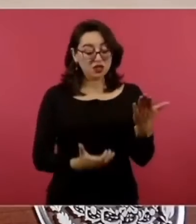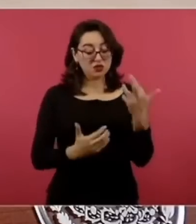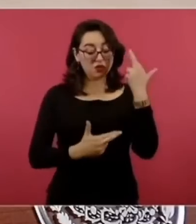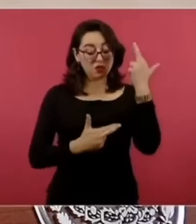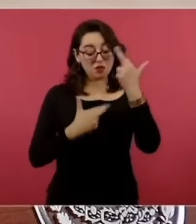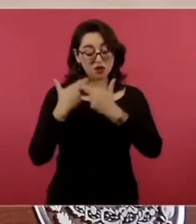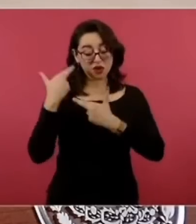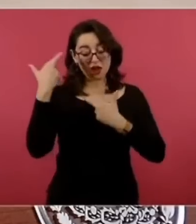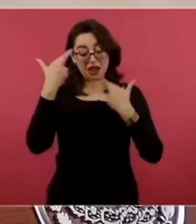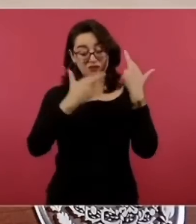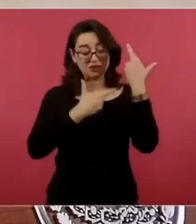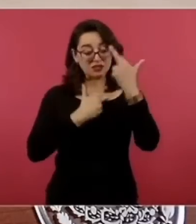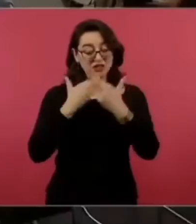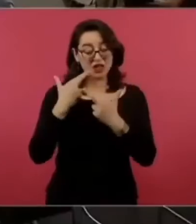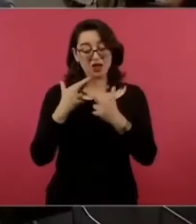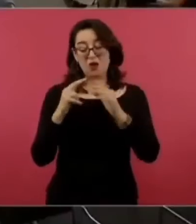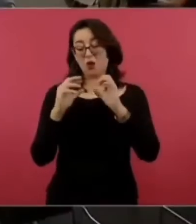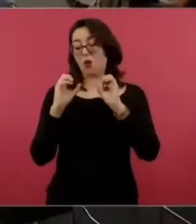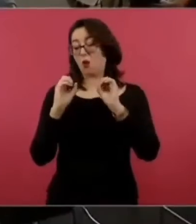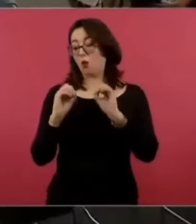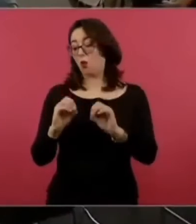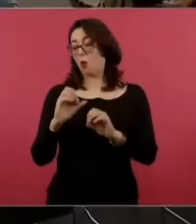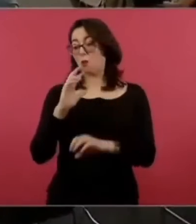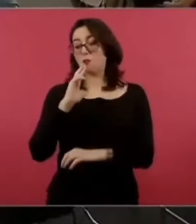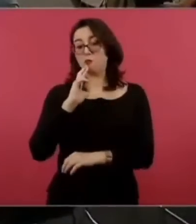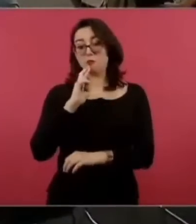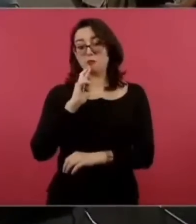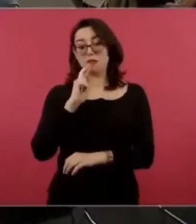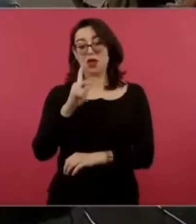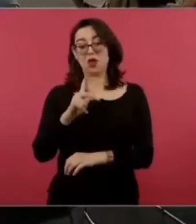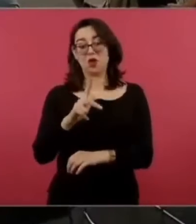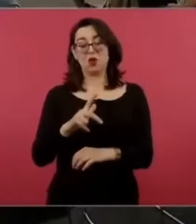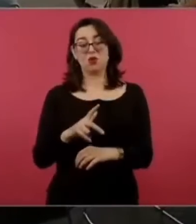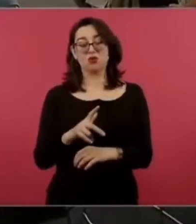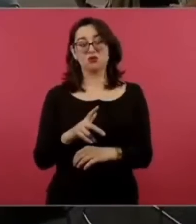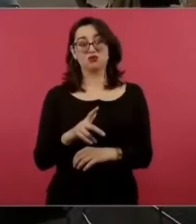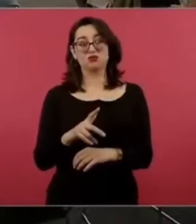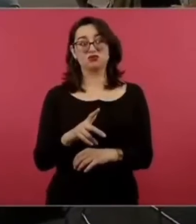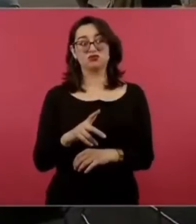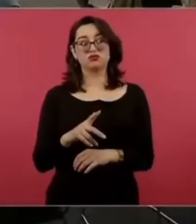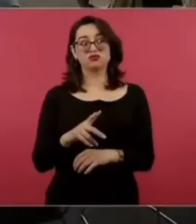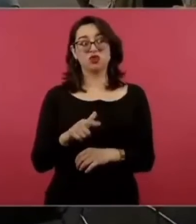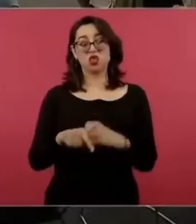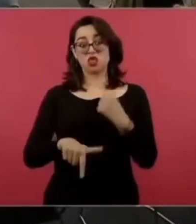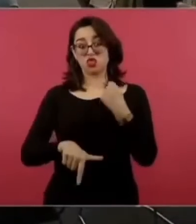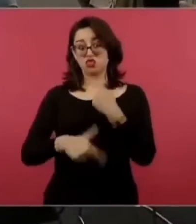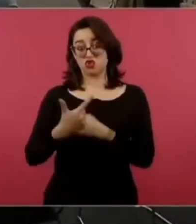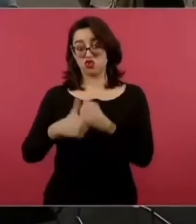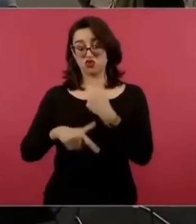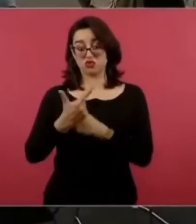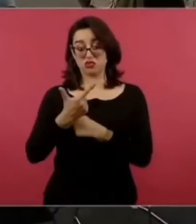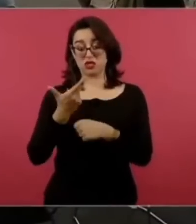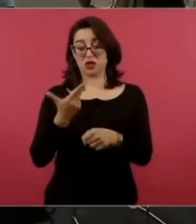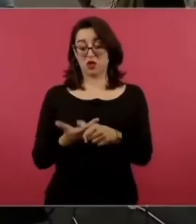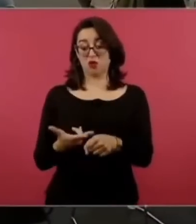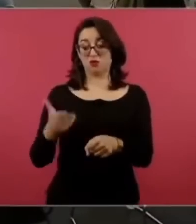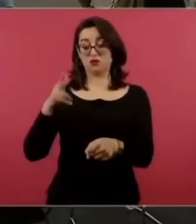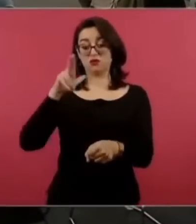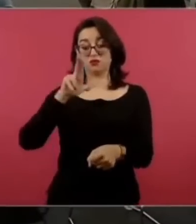compramos 12 hospitales que